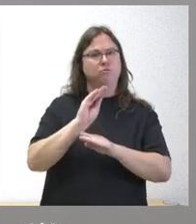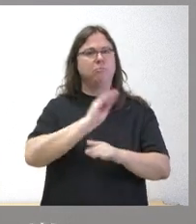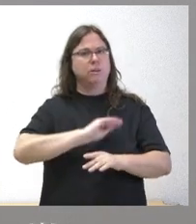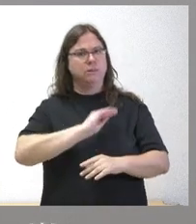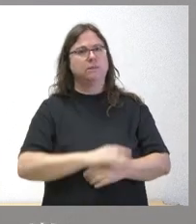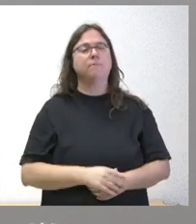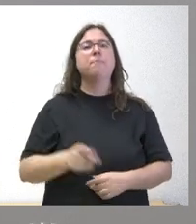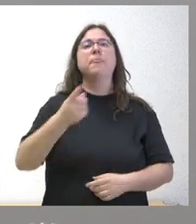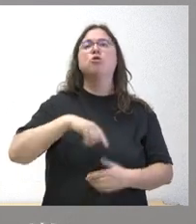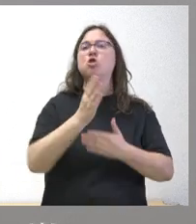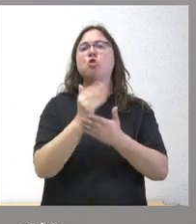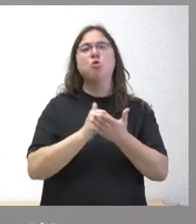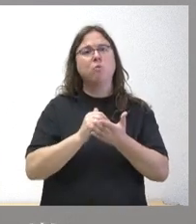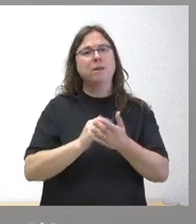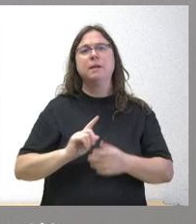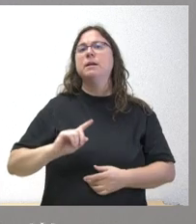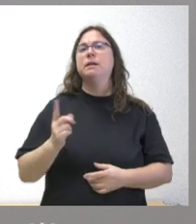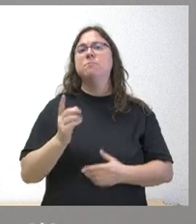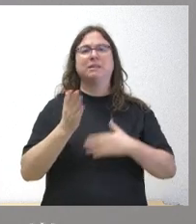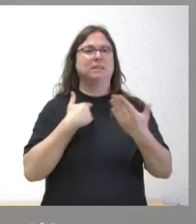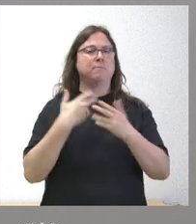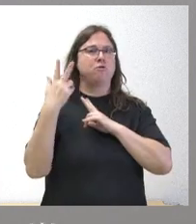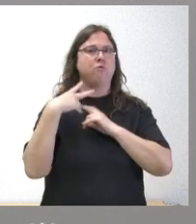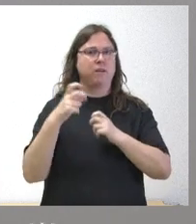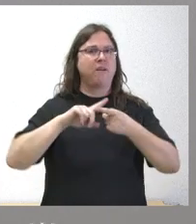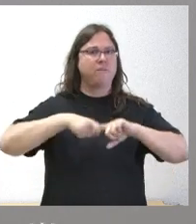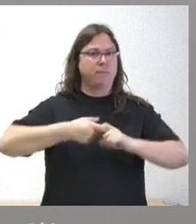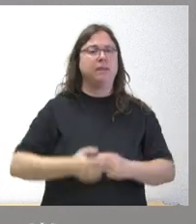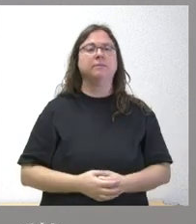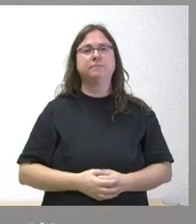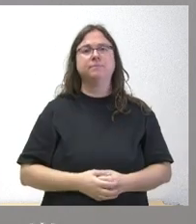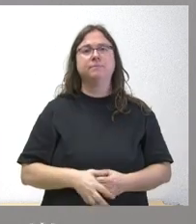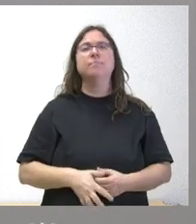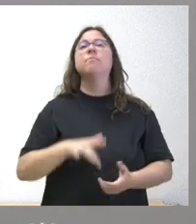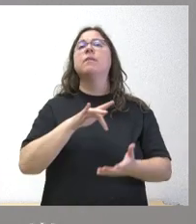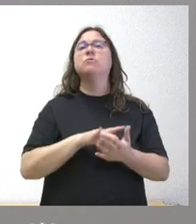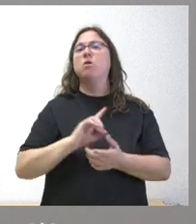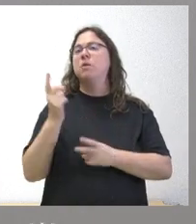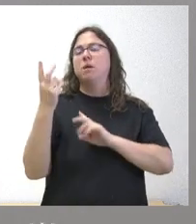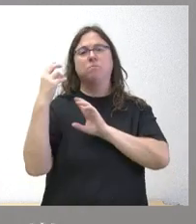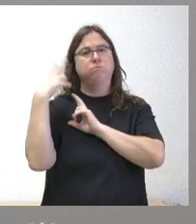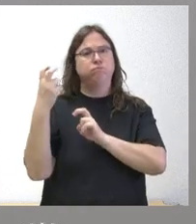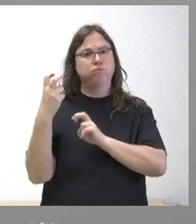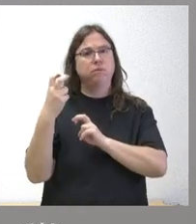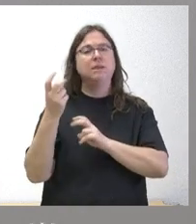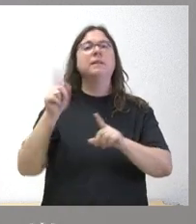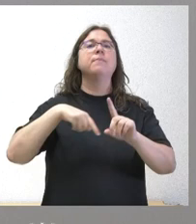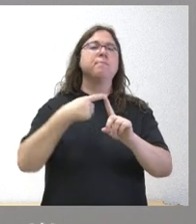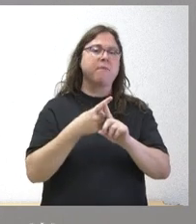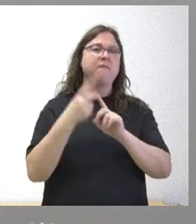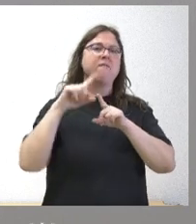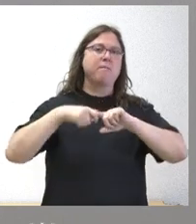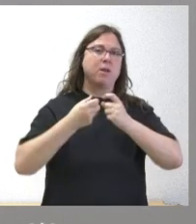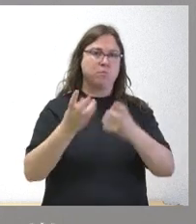somos la comunidad autónoma que tiene el mejor tratamiento fiscal a las familias dentro de España y la que tiene las mayores deducciones fiscales también a las familias numerosas